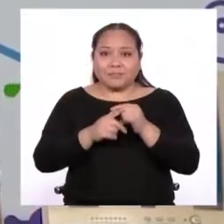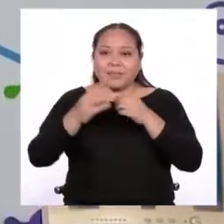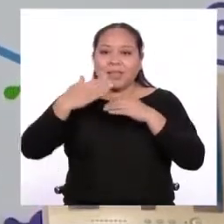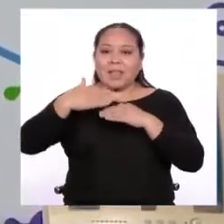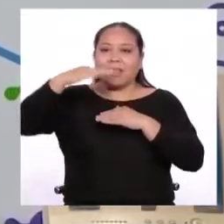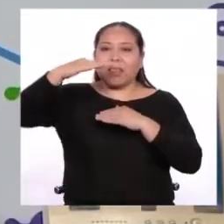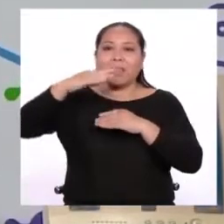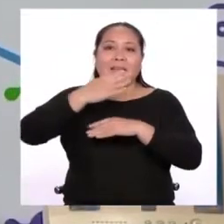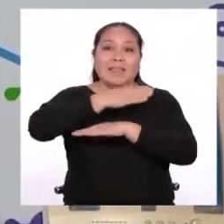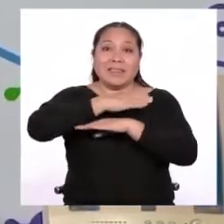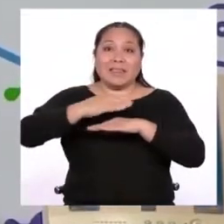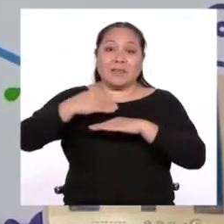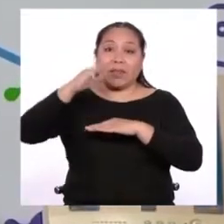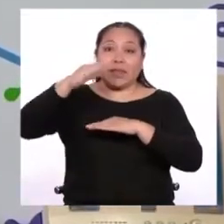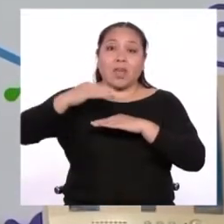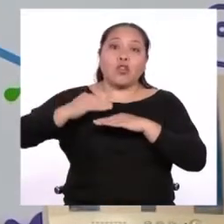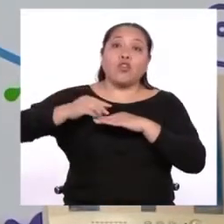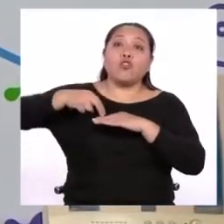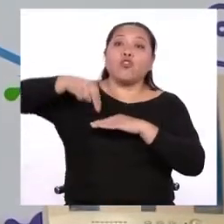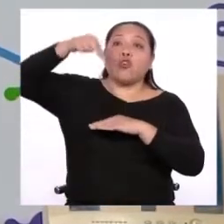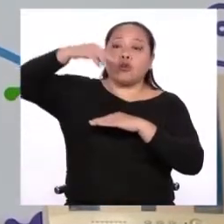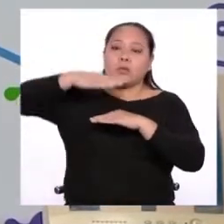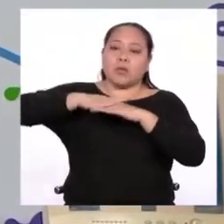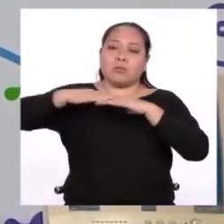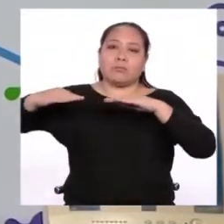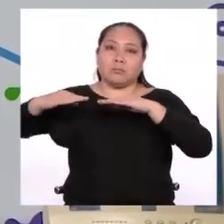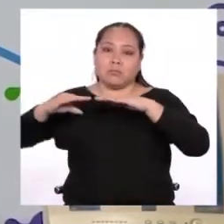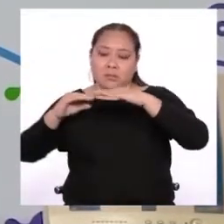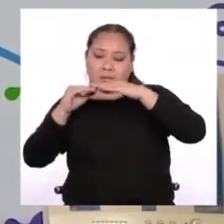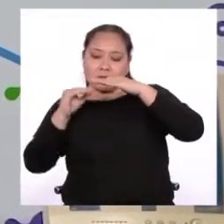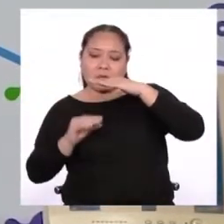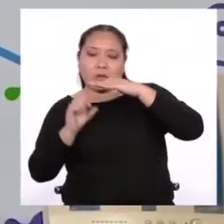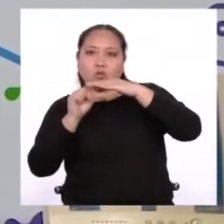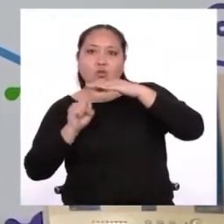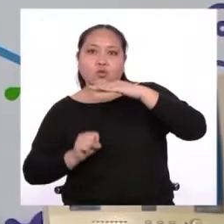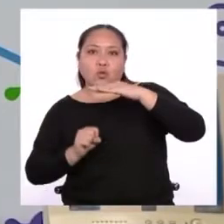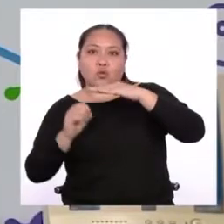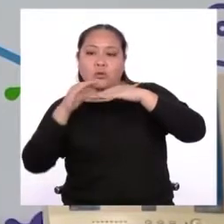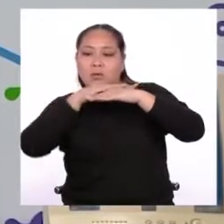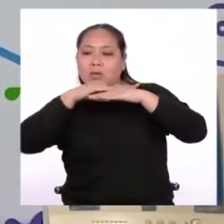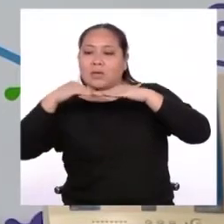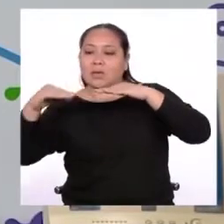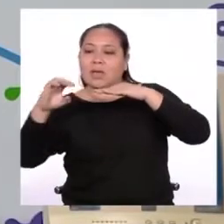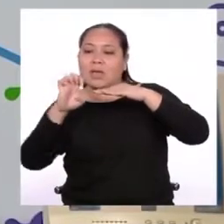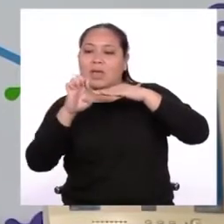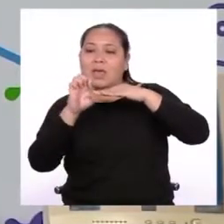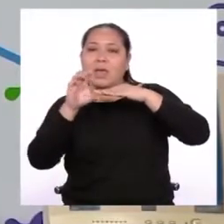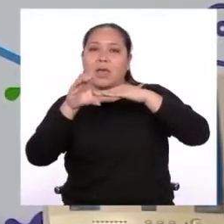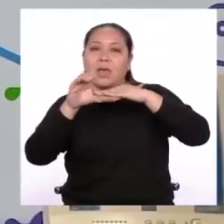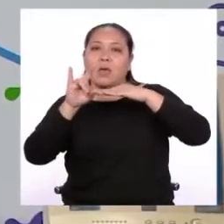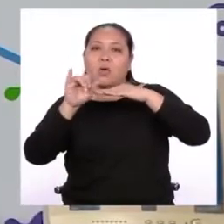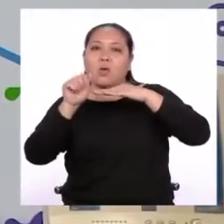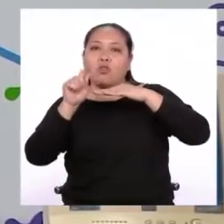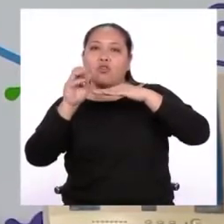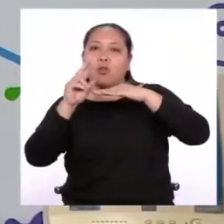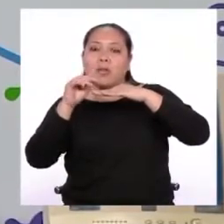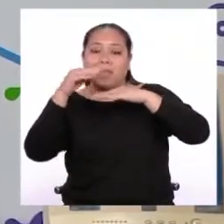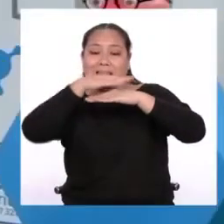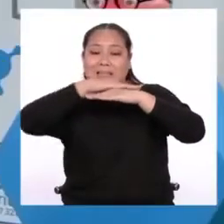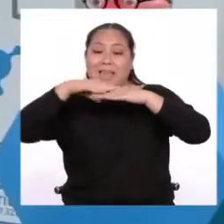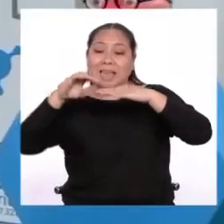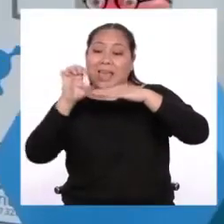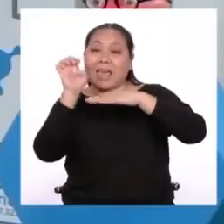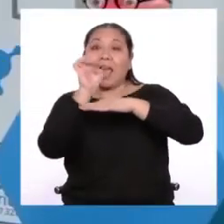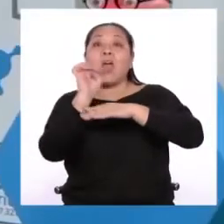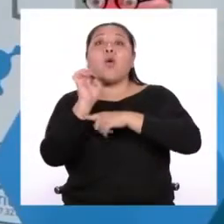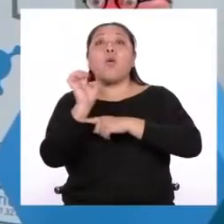hemisferios, el norte y el sur. De hecho, el país Ecuador se llama así por la línea. Y